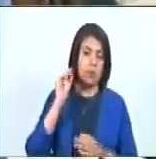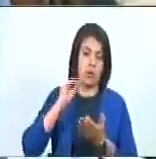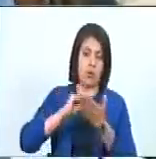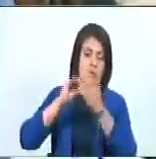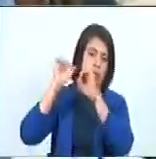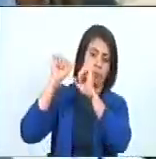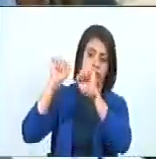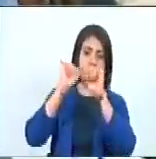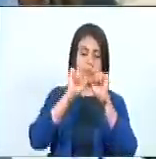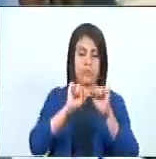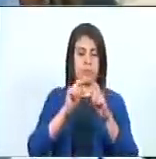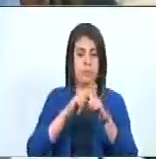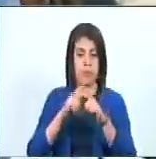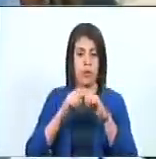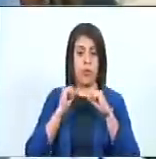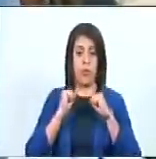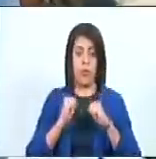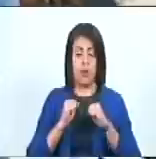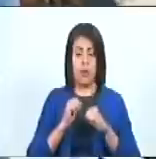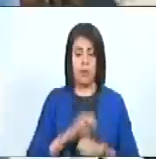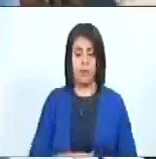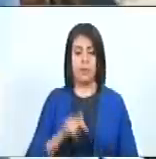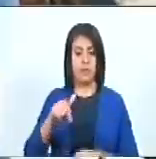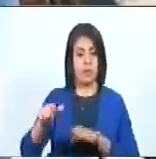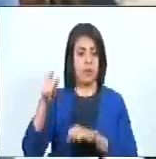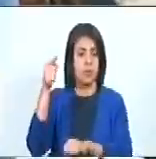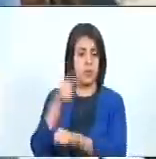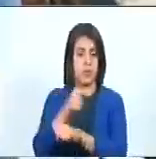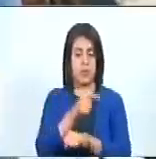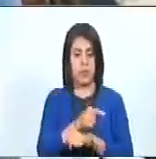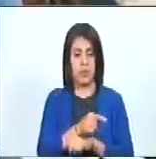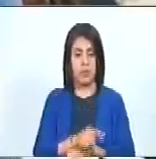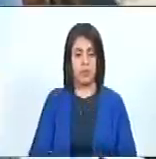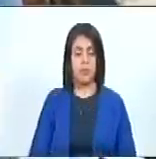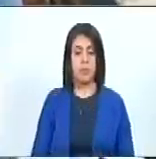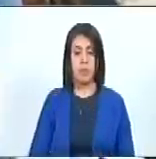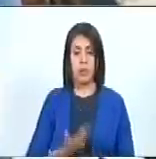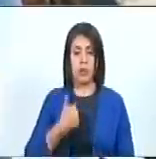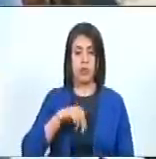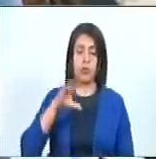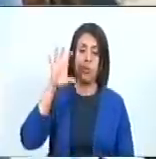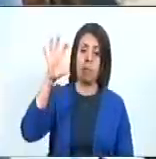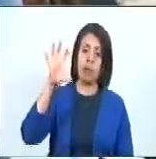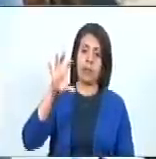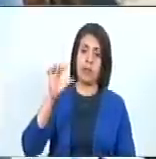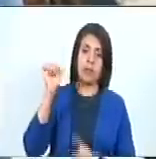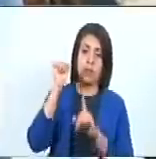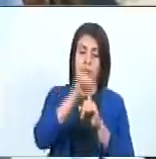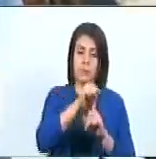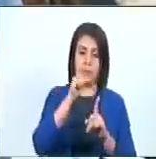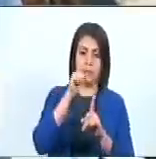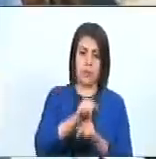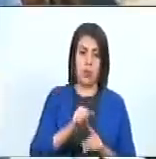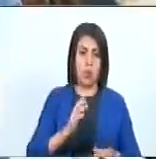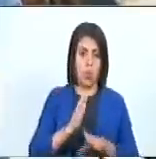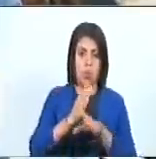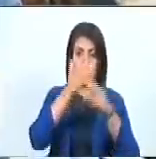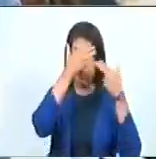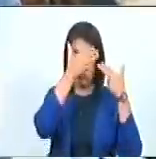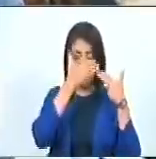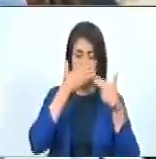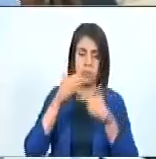rechazamos de manera contundente estas acusaciones. Somos un país que lucha contra el terrorismo.